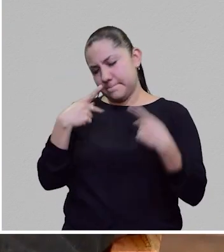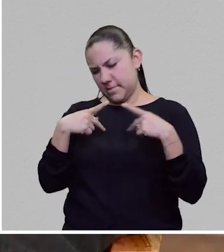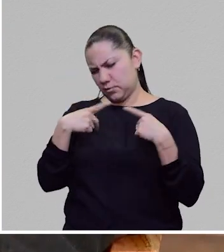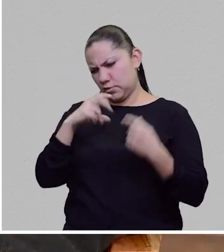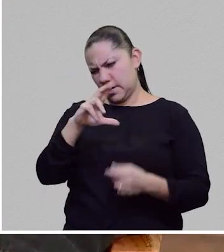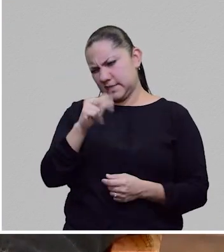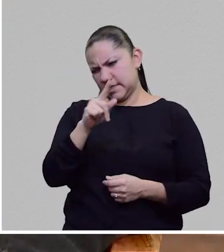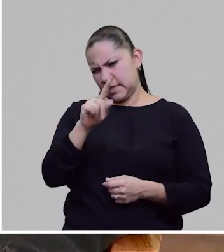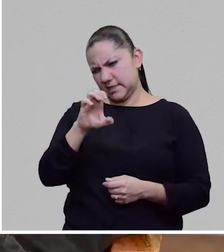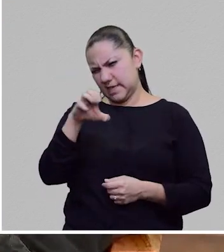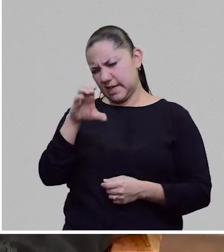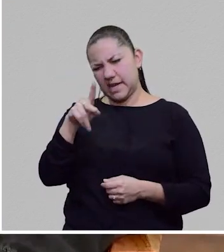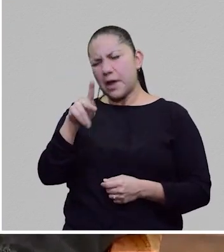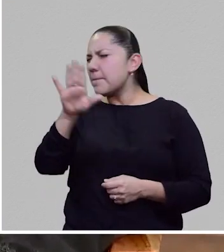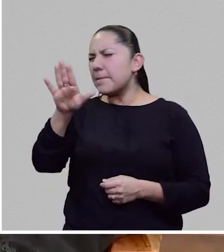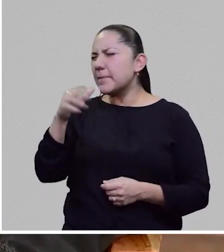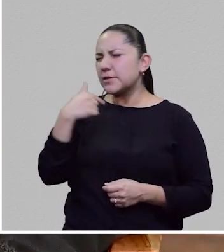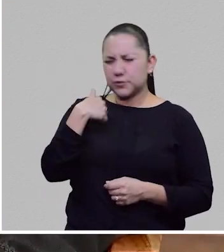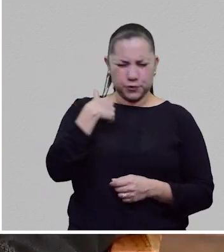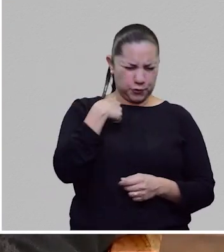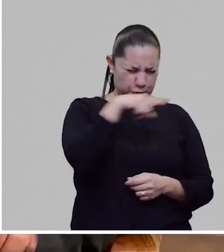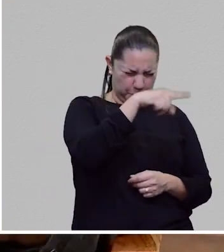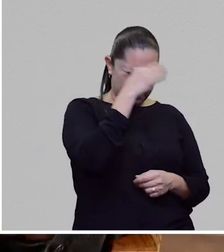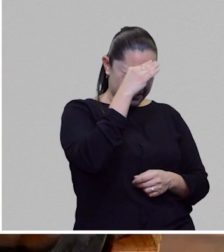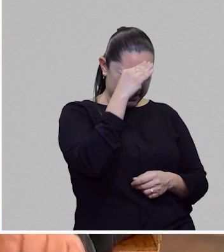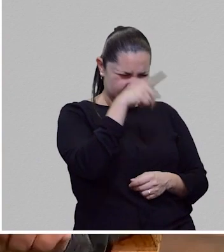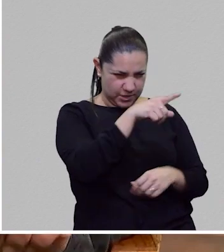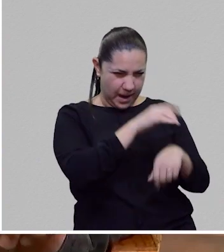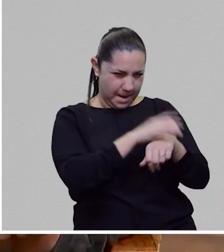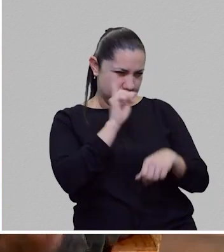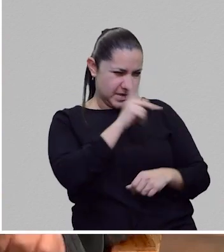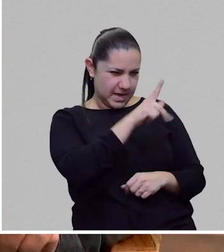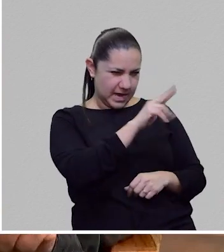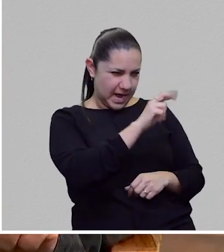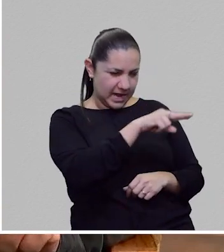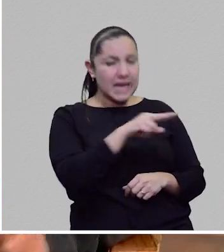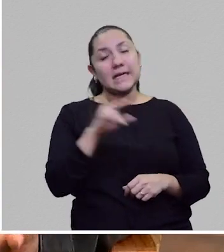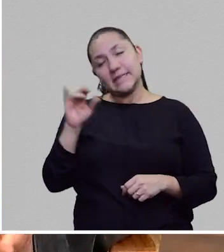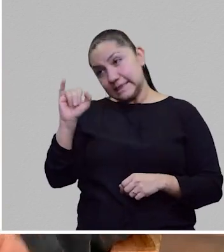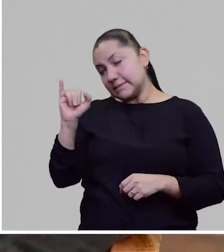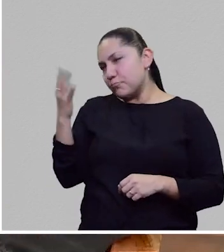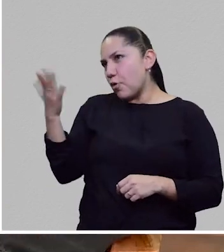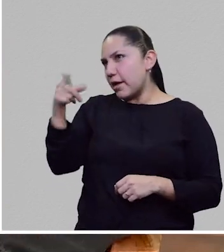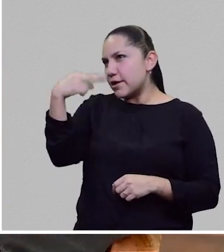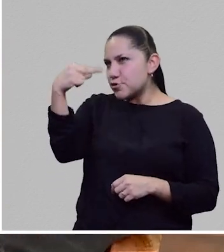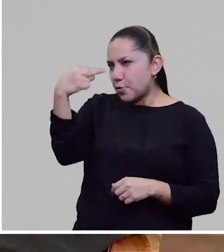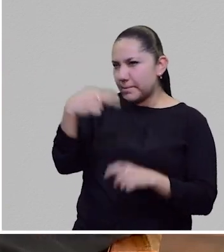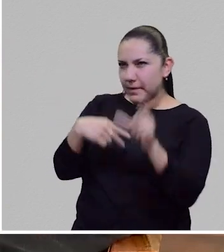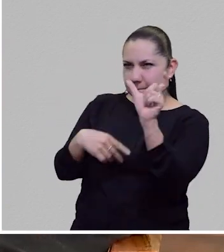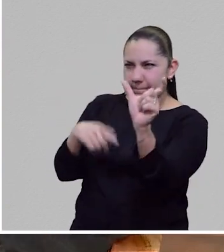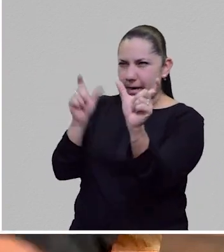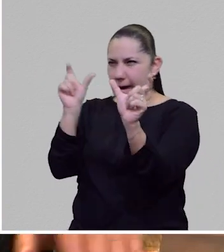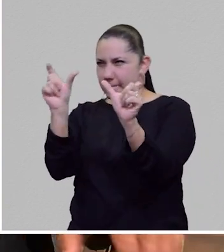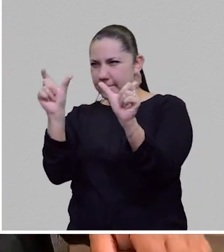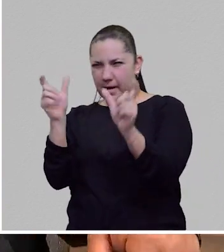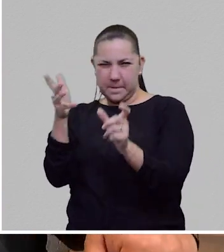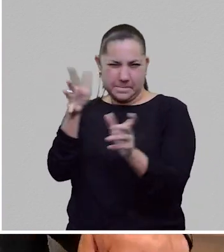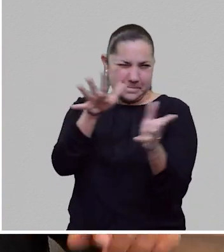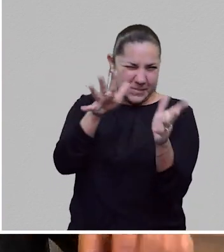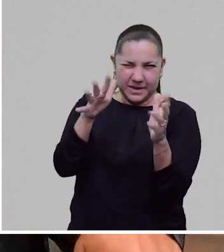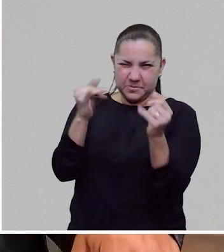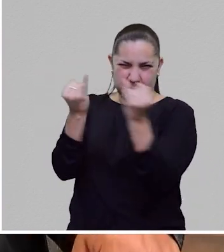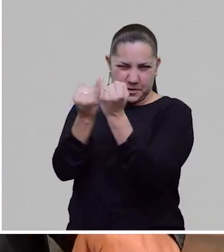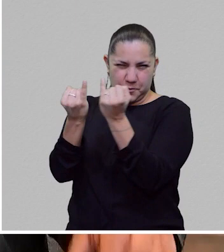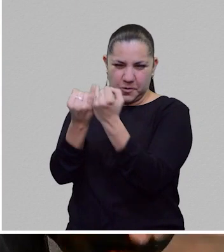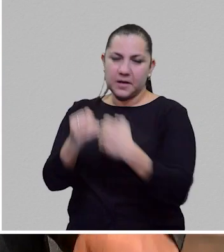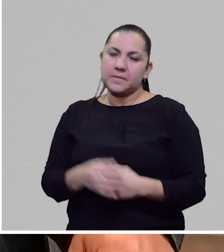Chacek, no, estoy pensando en Te estás pasando a amiga Karen Chacek. Karen Chacek, se parece. Se parece, es cierto. Mucho, sí, sí, sí. Por eso la escogiste de